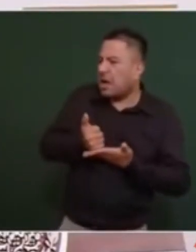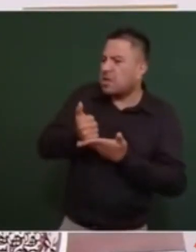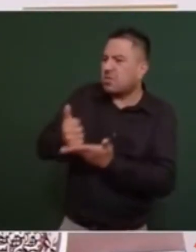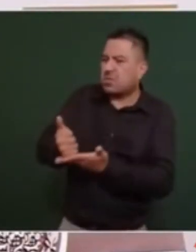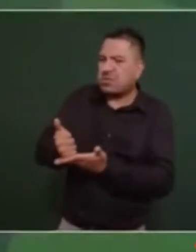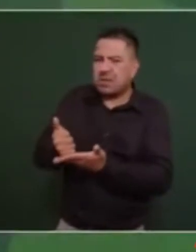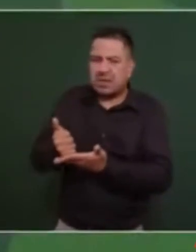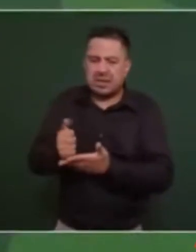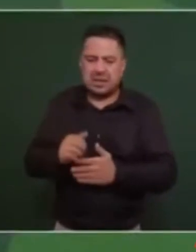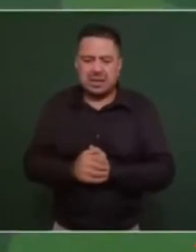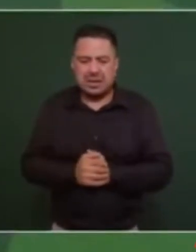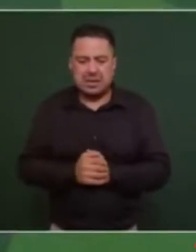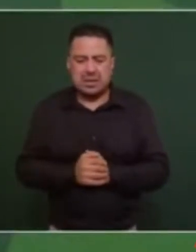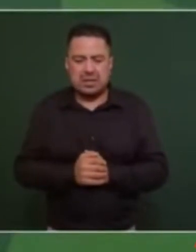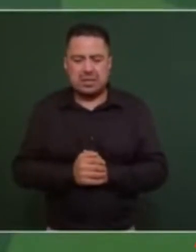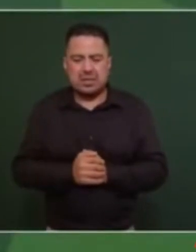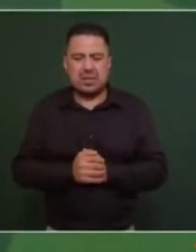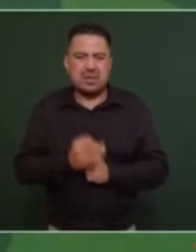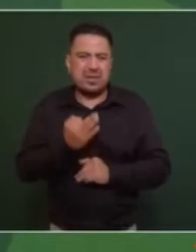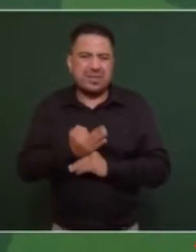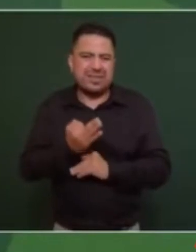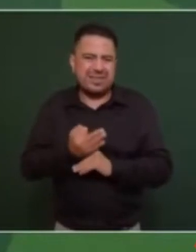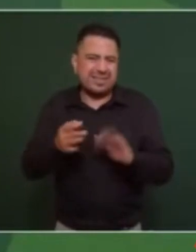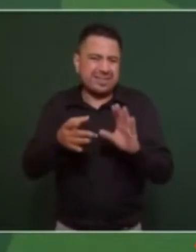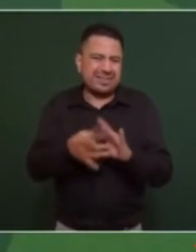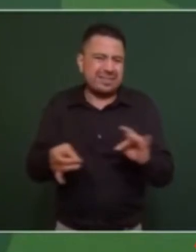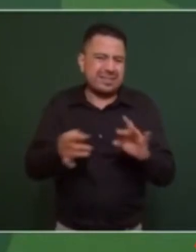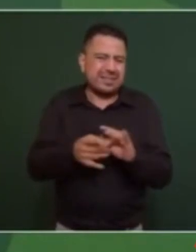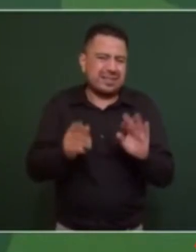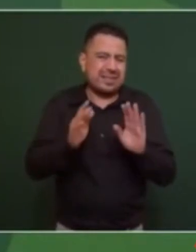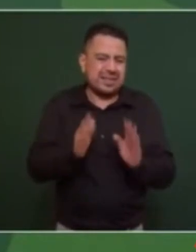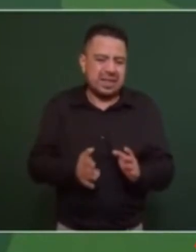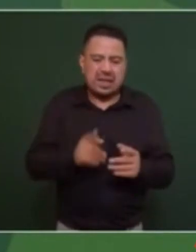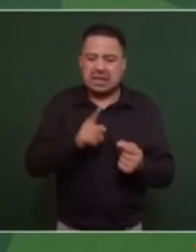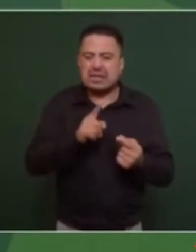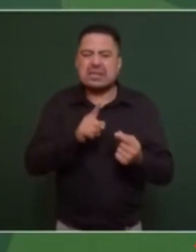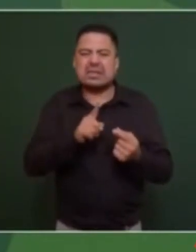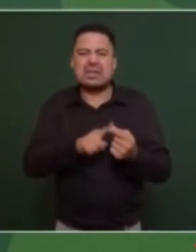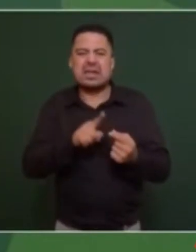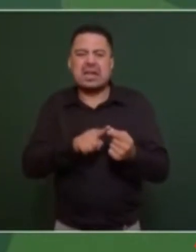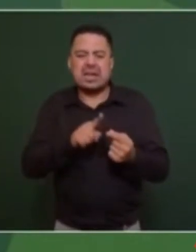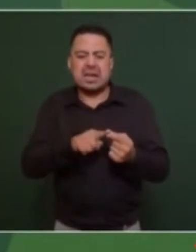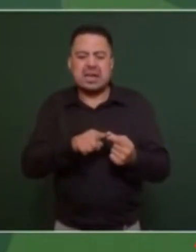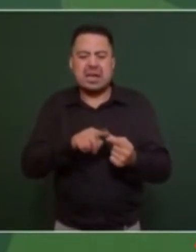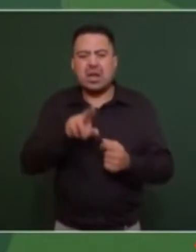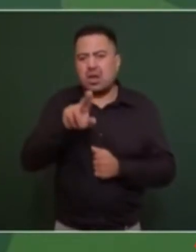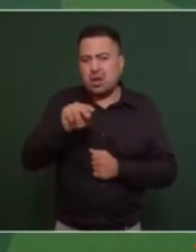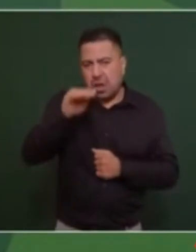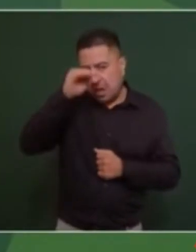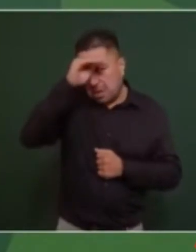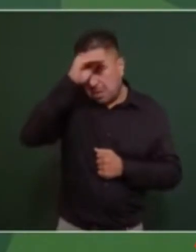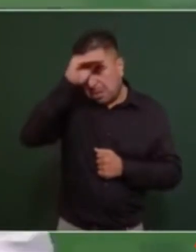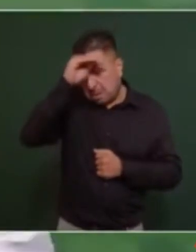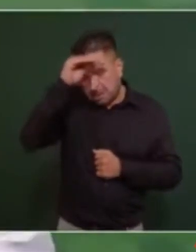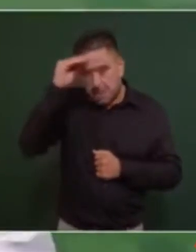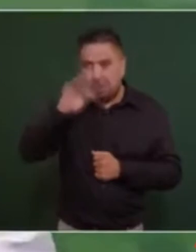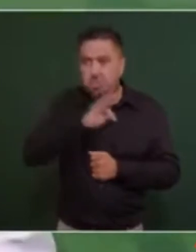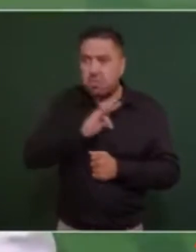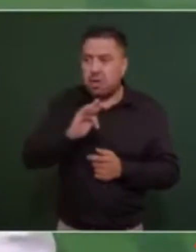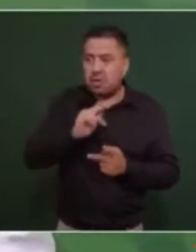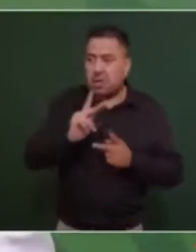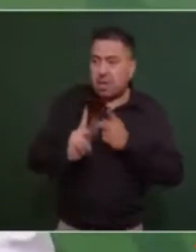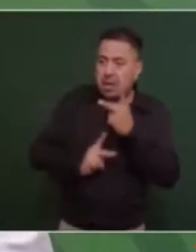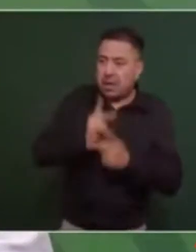caso que mencionaba de quienes no se consideraban sujetos de crédito queremos